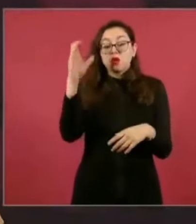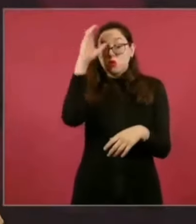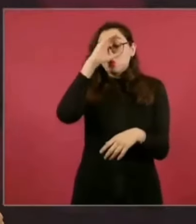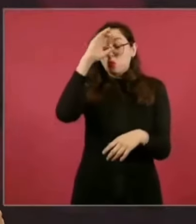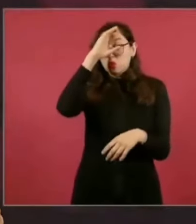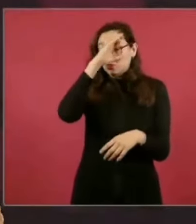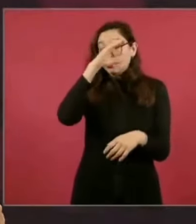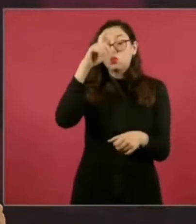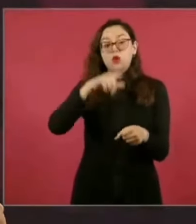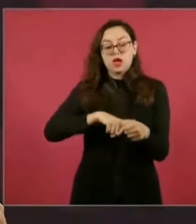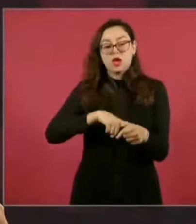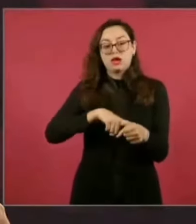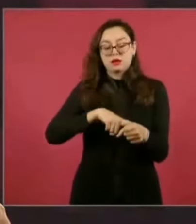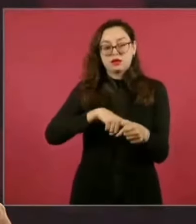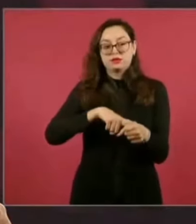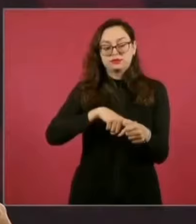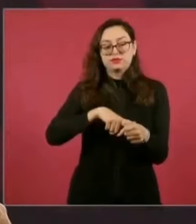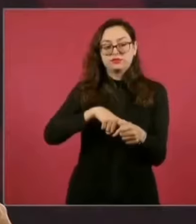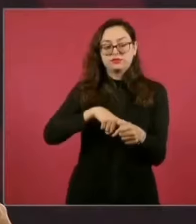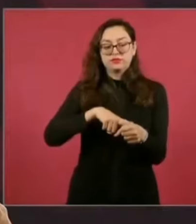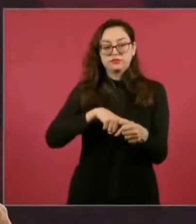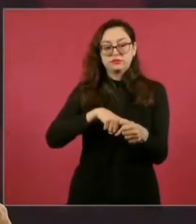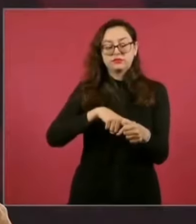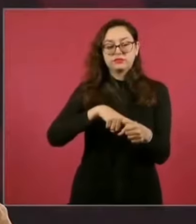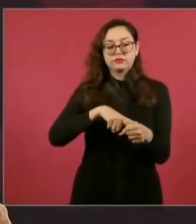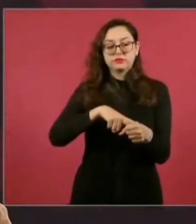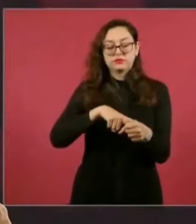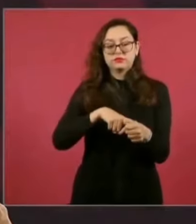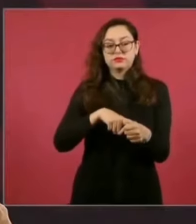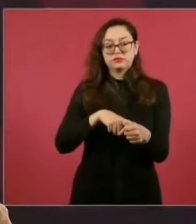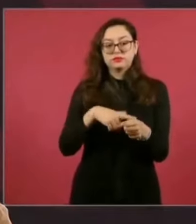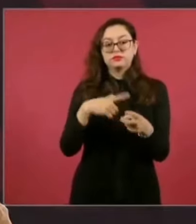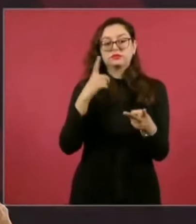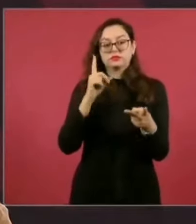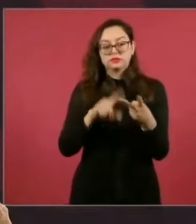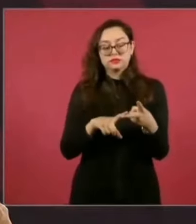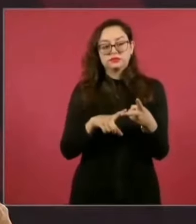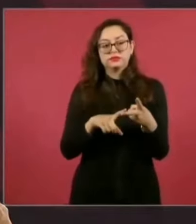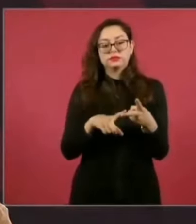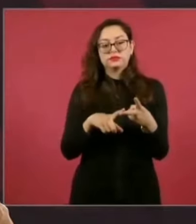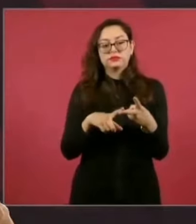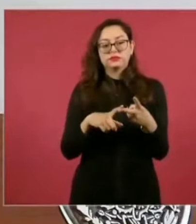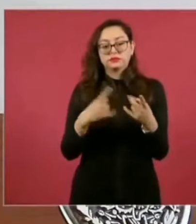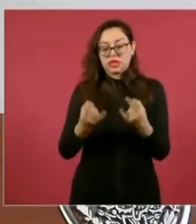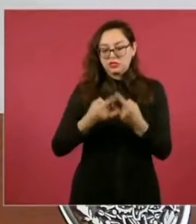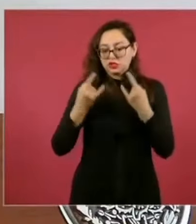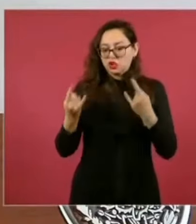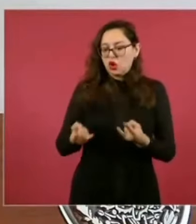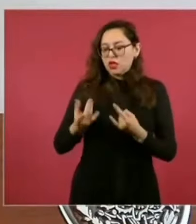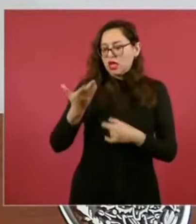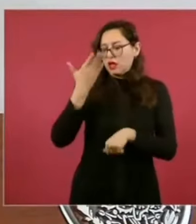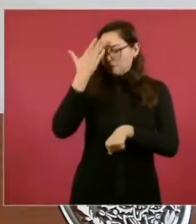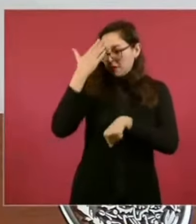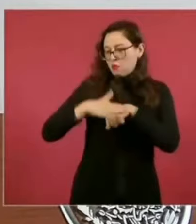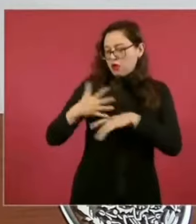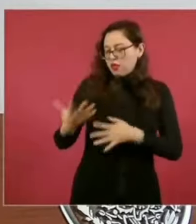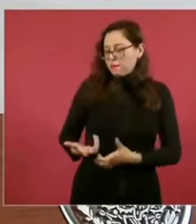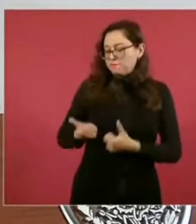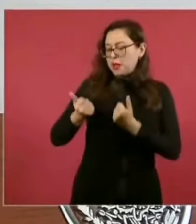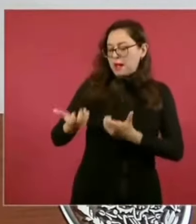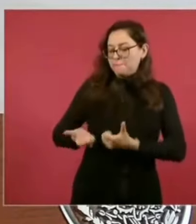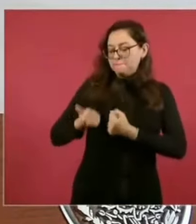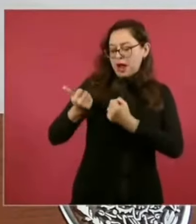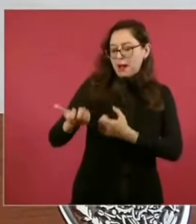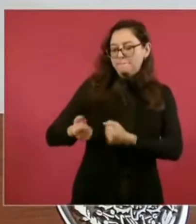lo que es el rescate de la memoria histórica, también el